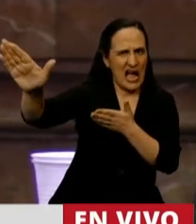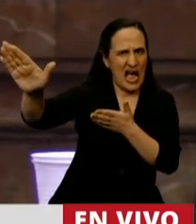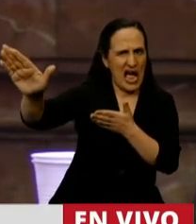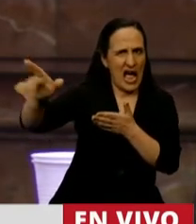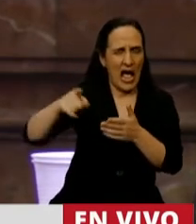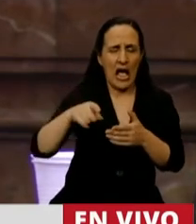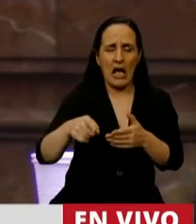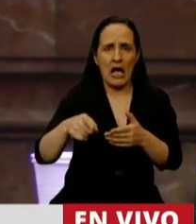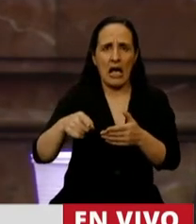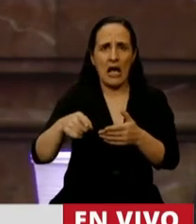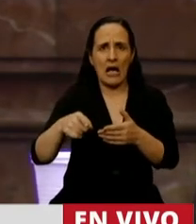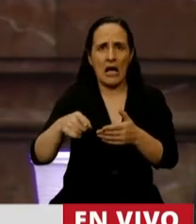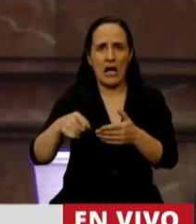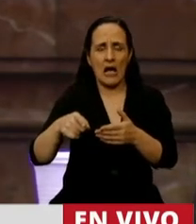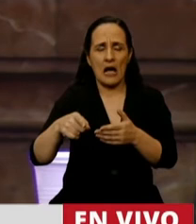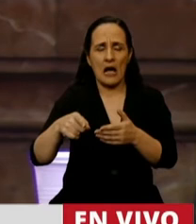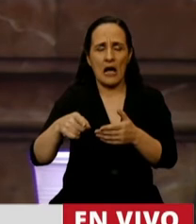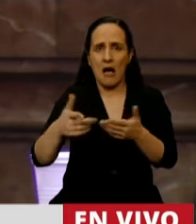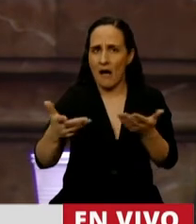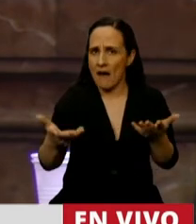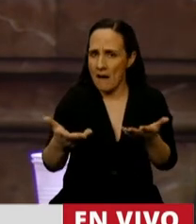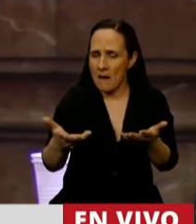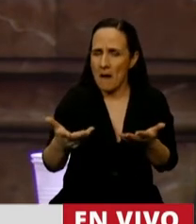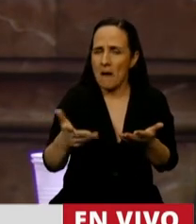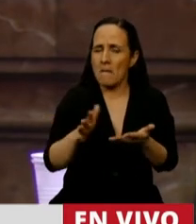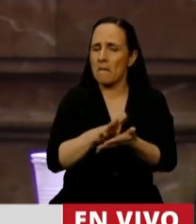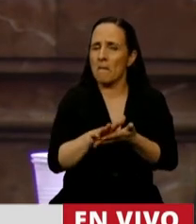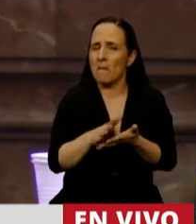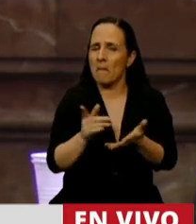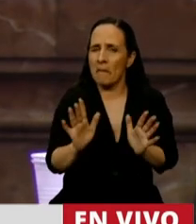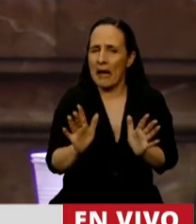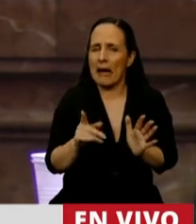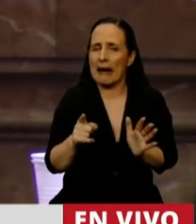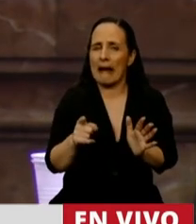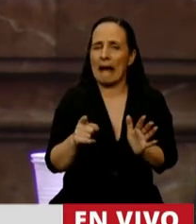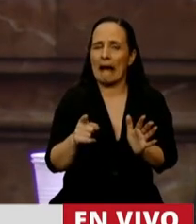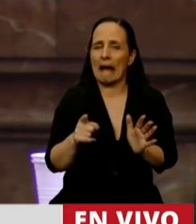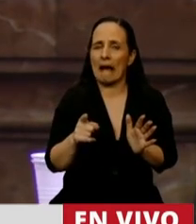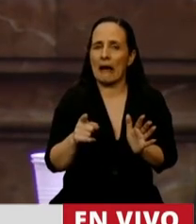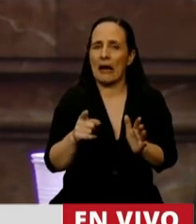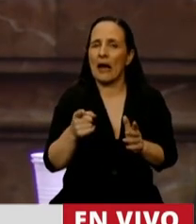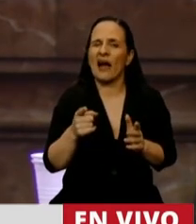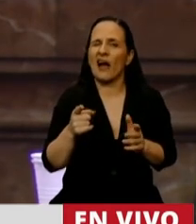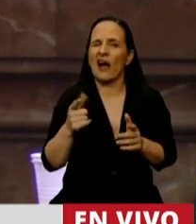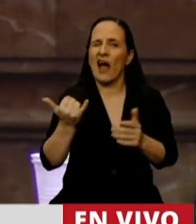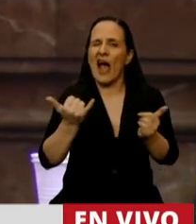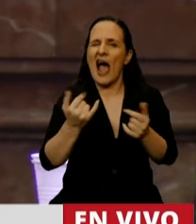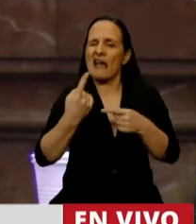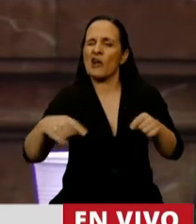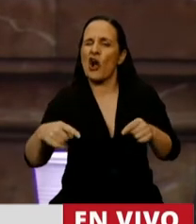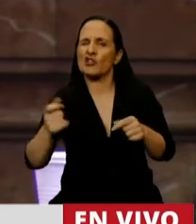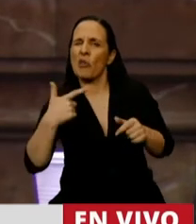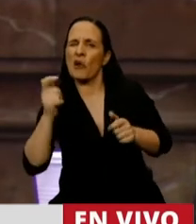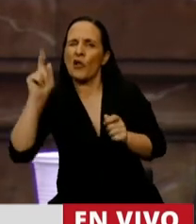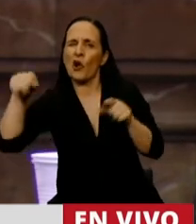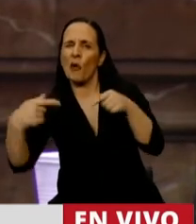se haga todo lo posible por no intentar demostrar el origen de determinados bienes.